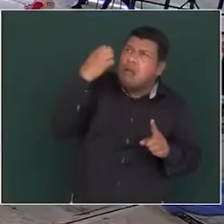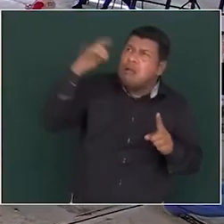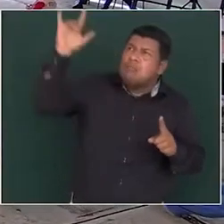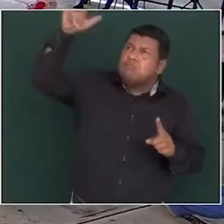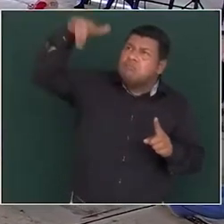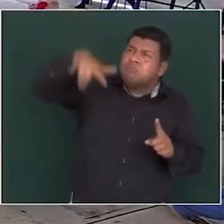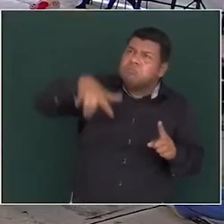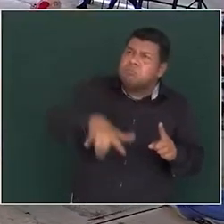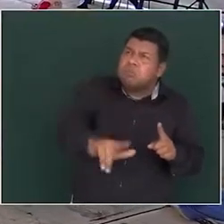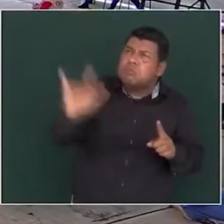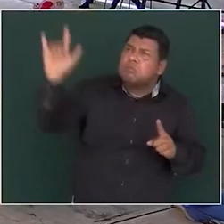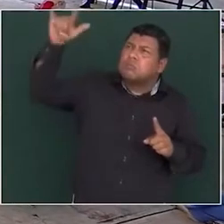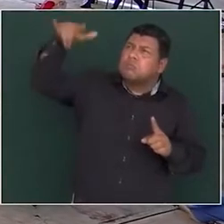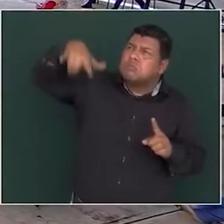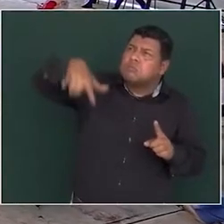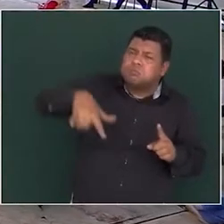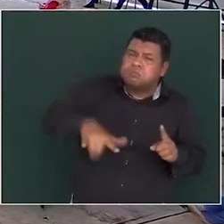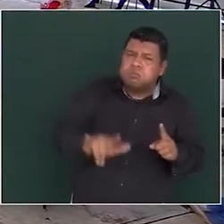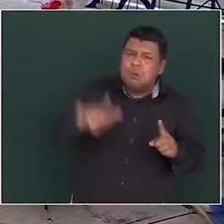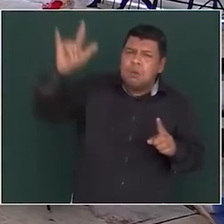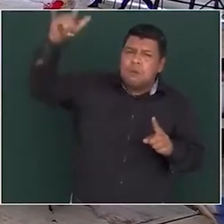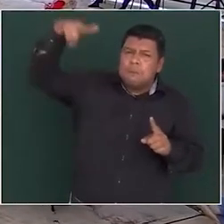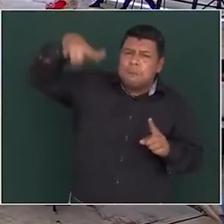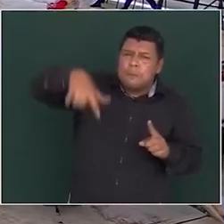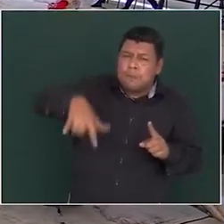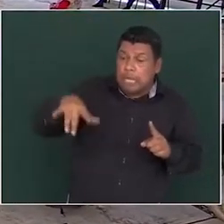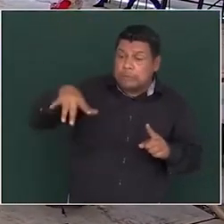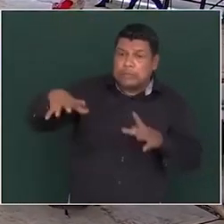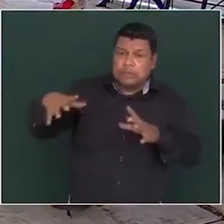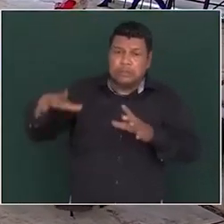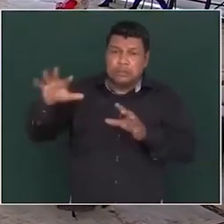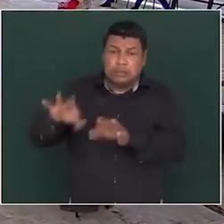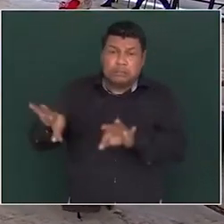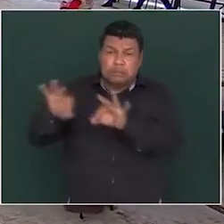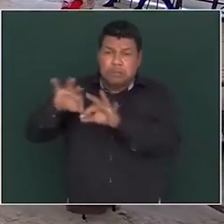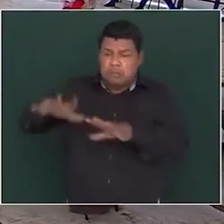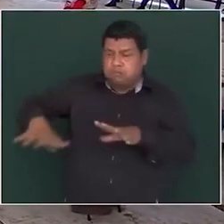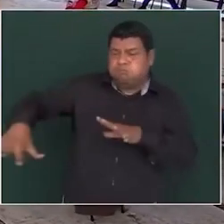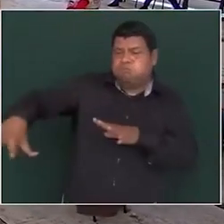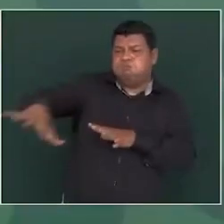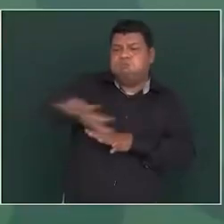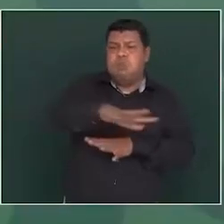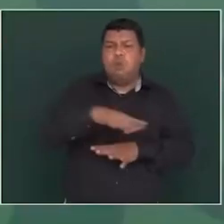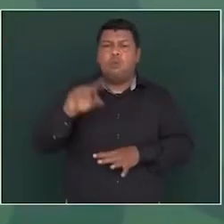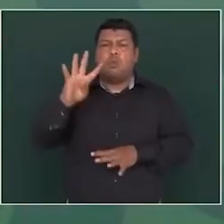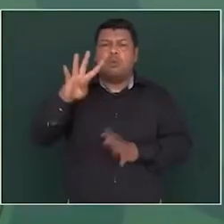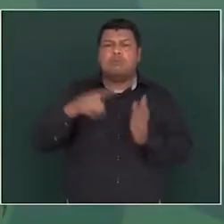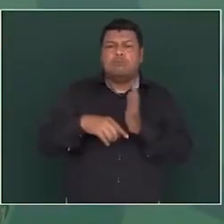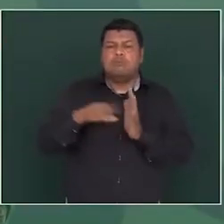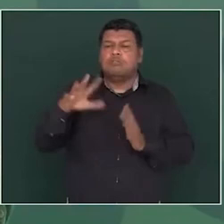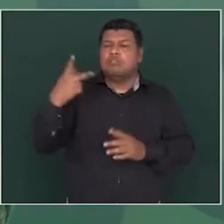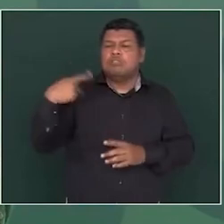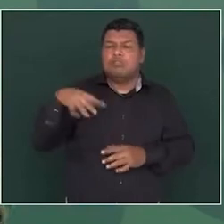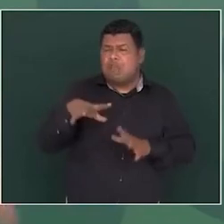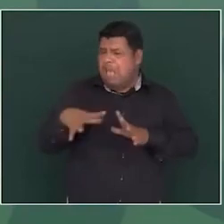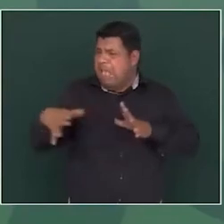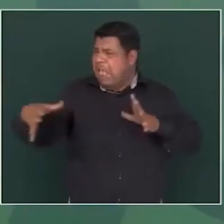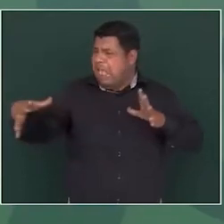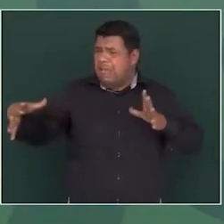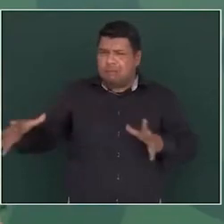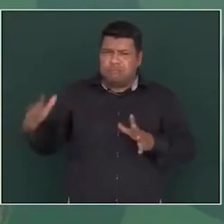consecutiva en la pista central y en la pista norte que son las pistas de 4.5 kilómetros de largo